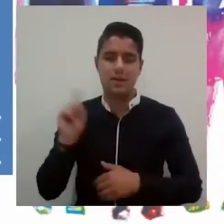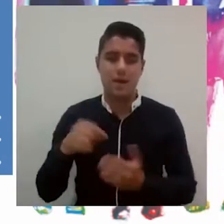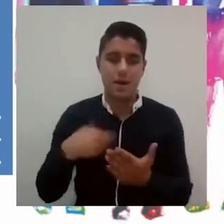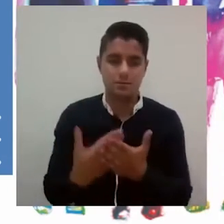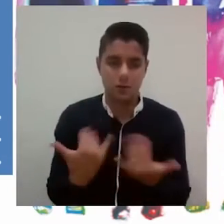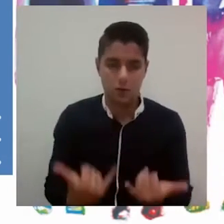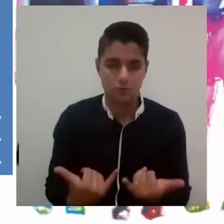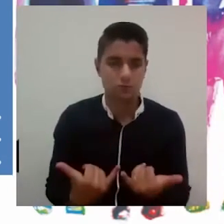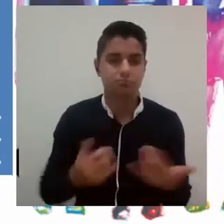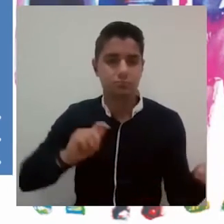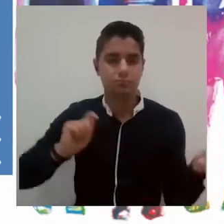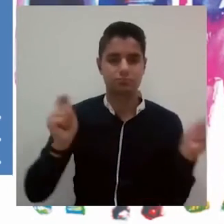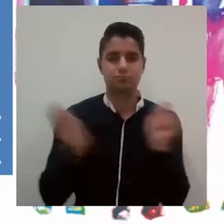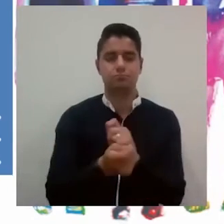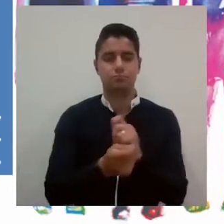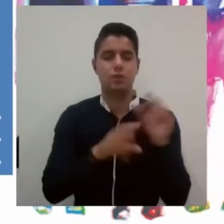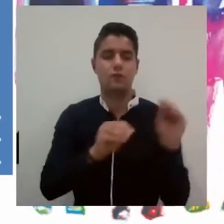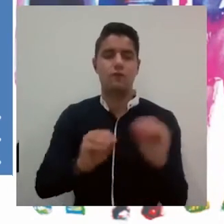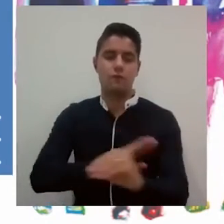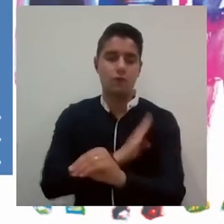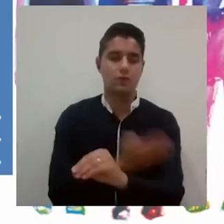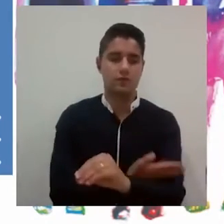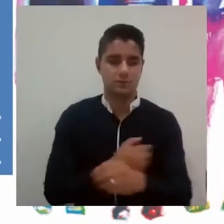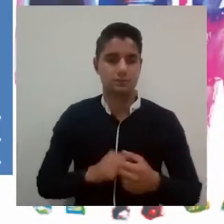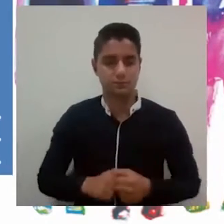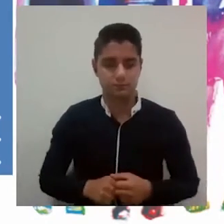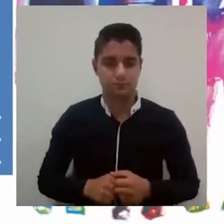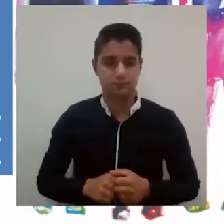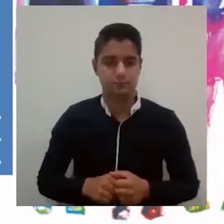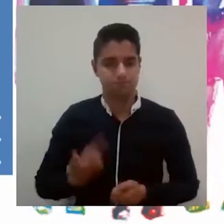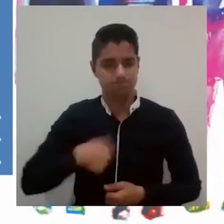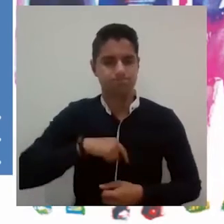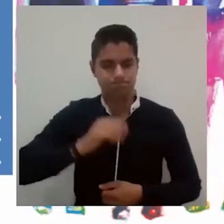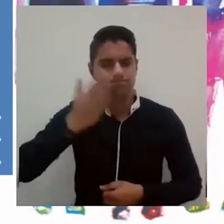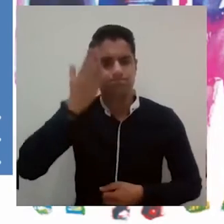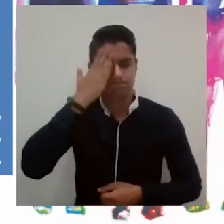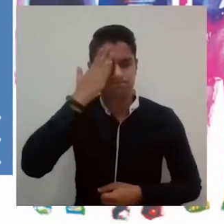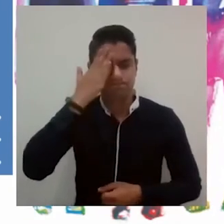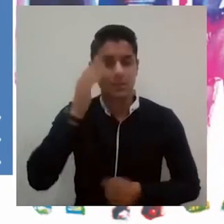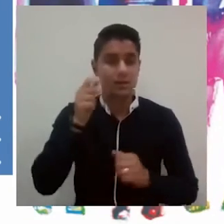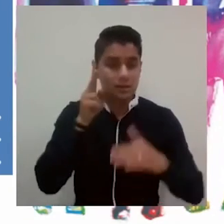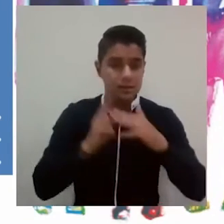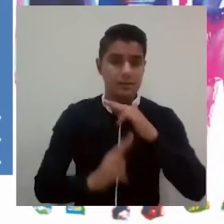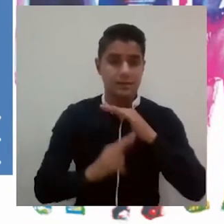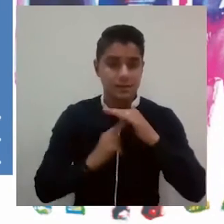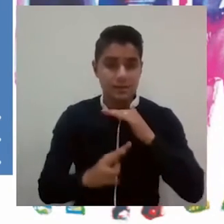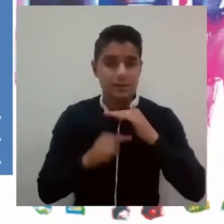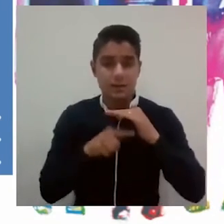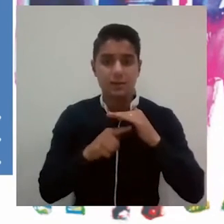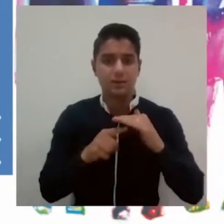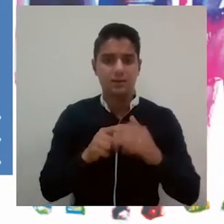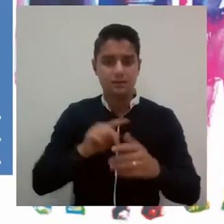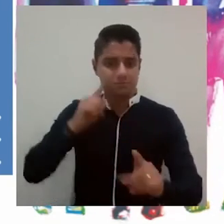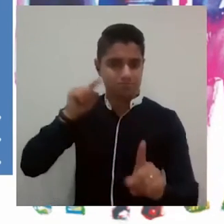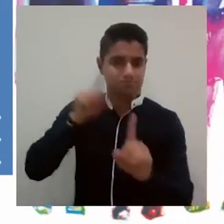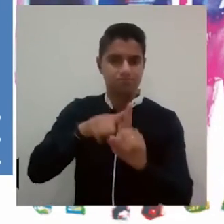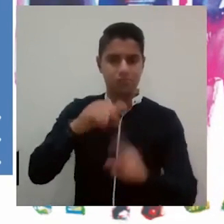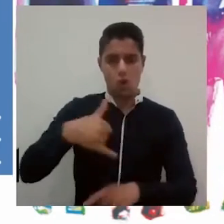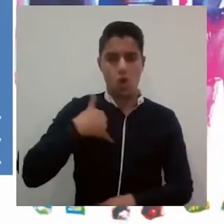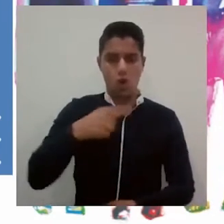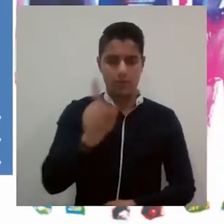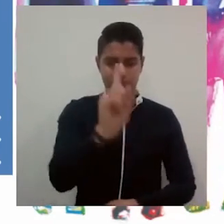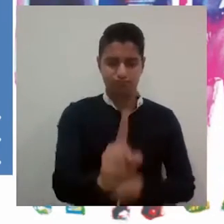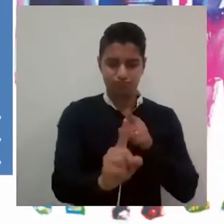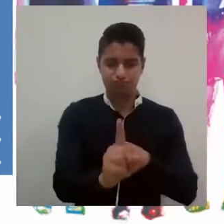trabajo que hemos hecho en ICETEX en estos años, su transformación y fortalecimiento. Estamos convencidos que un ICETEX que